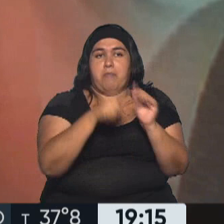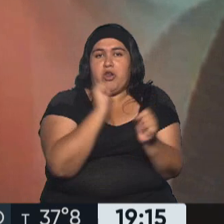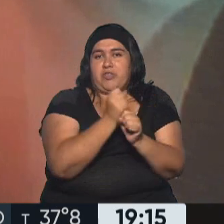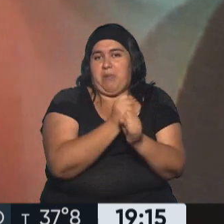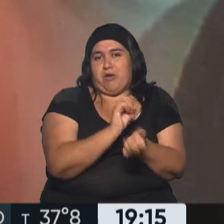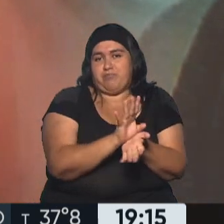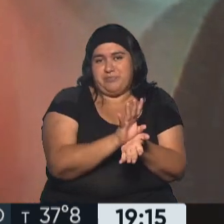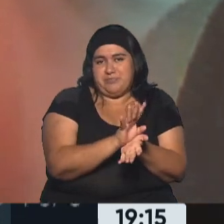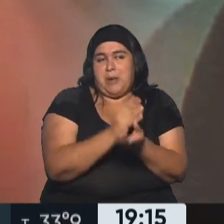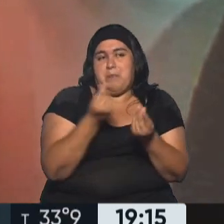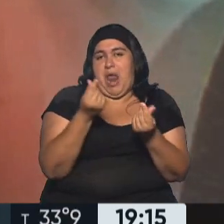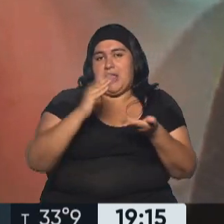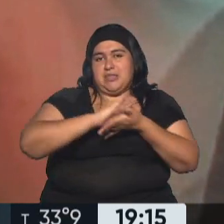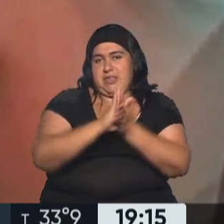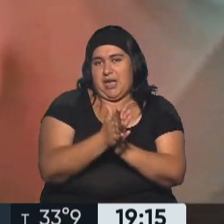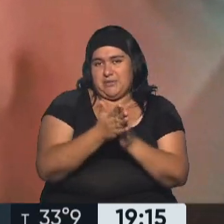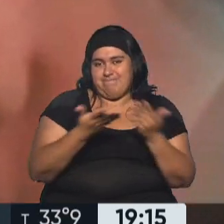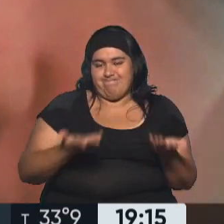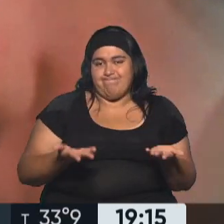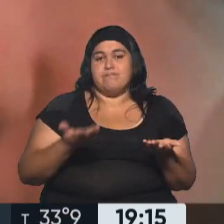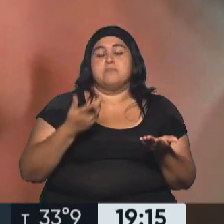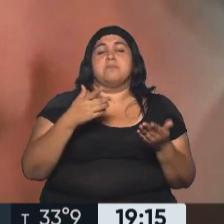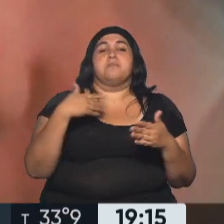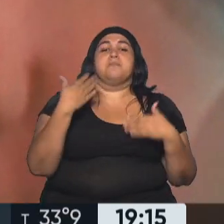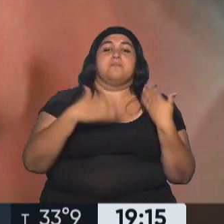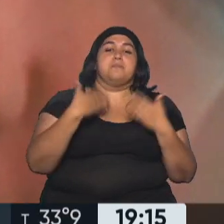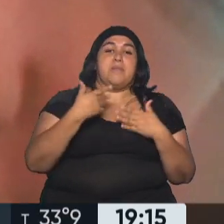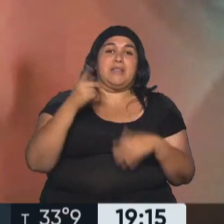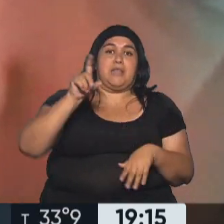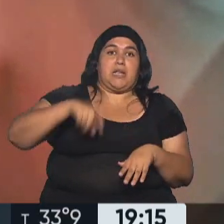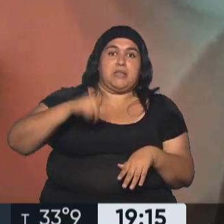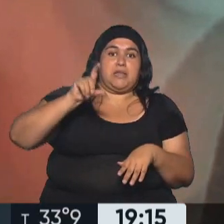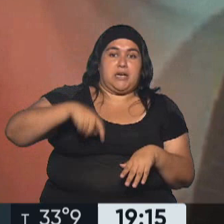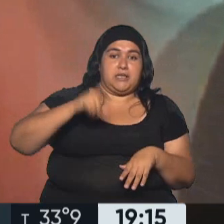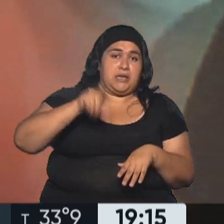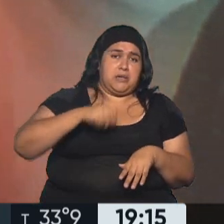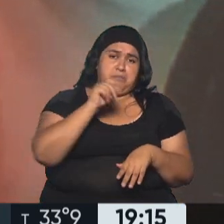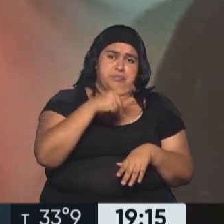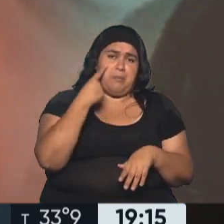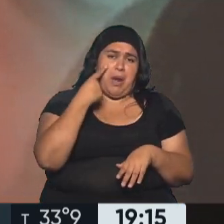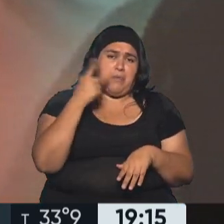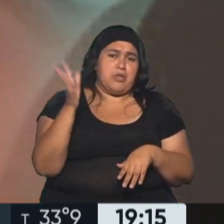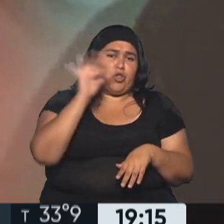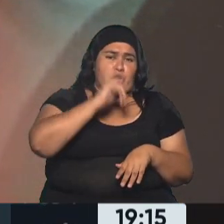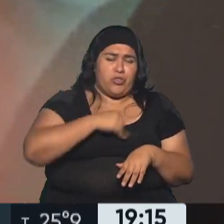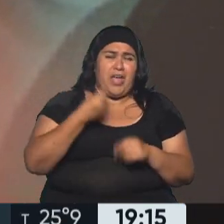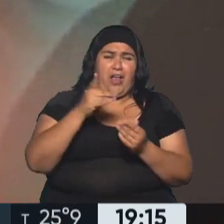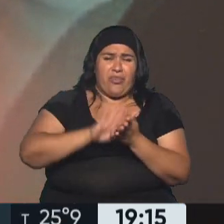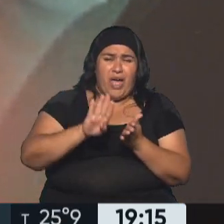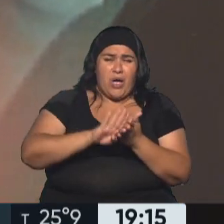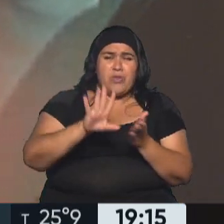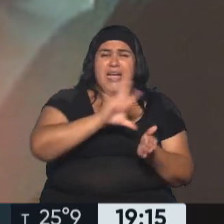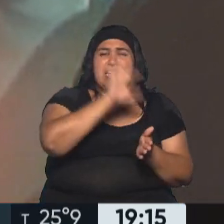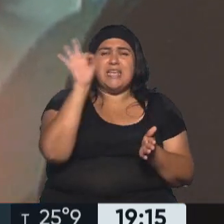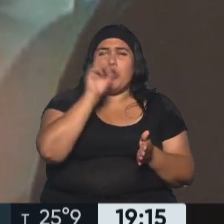y se quedó sin plata. Aparentemente empezó a usar la tarjeta para vivir, para todos los días. Además, acumuló una deuda de más de